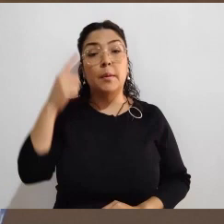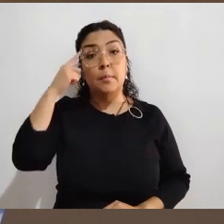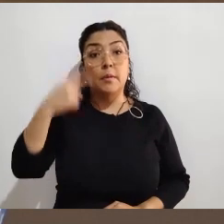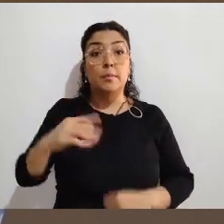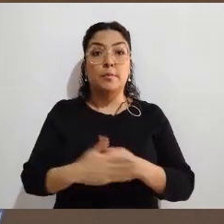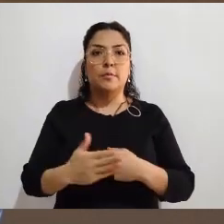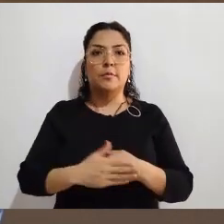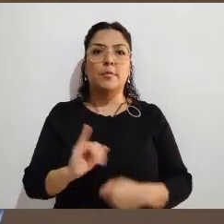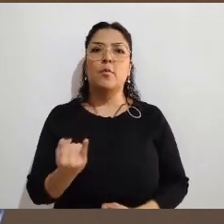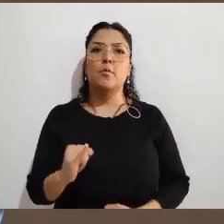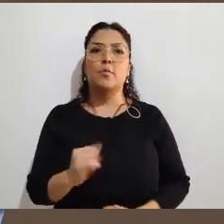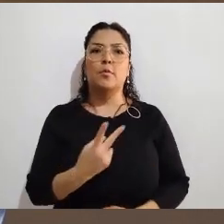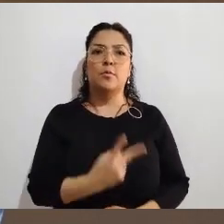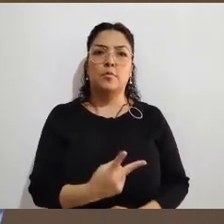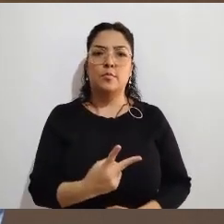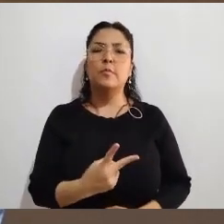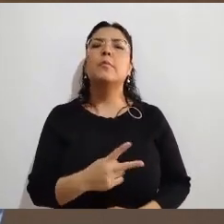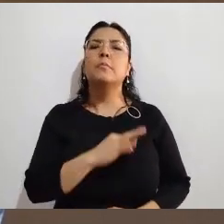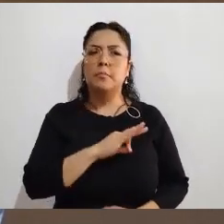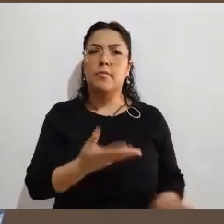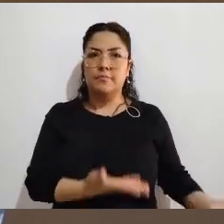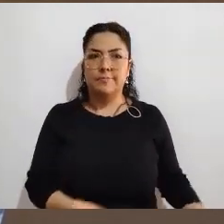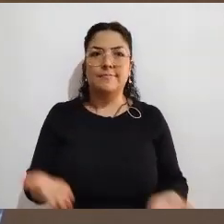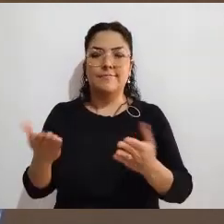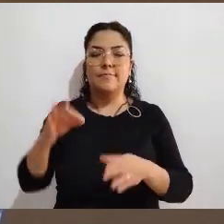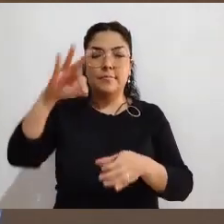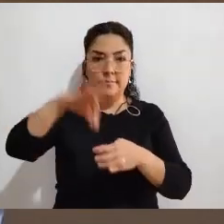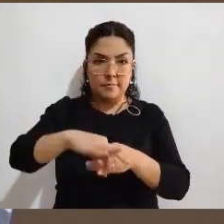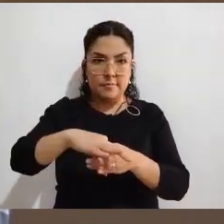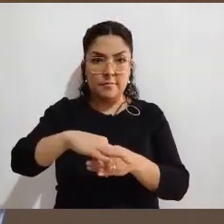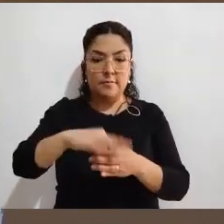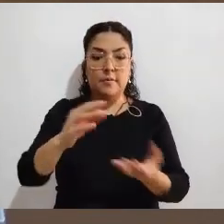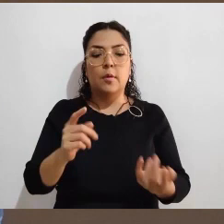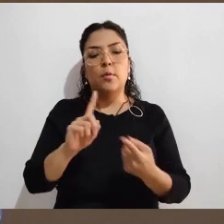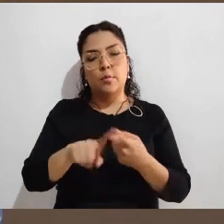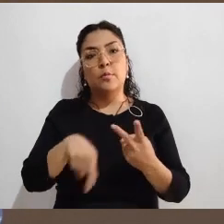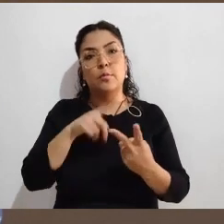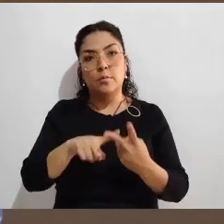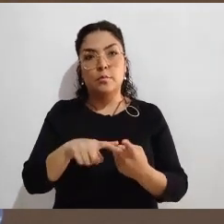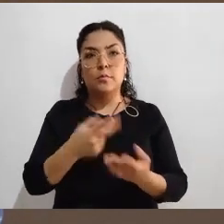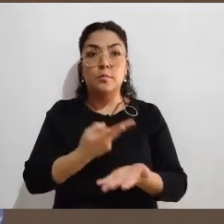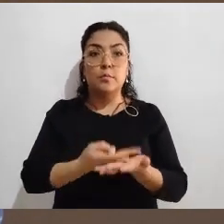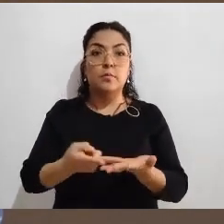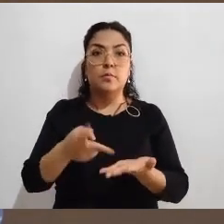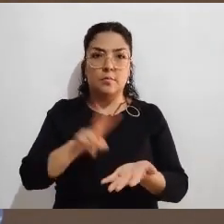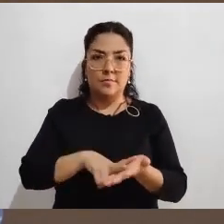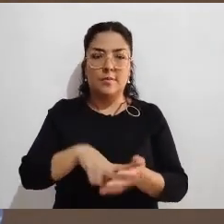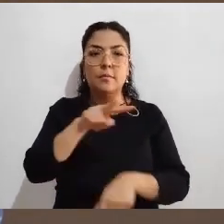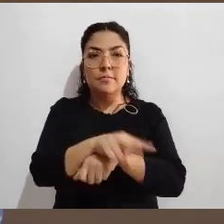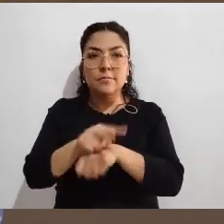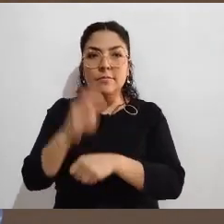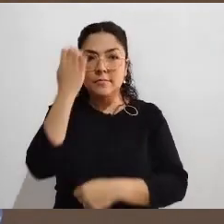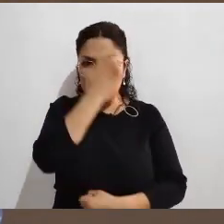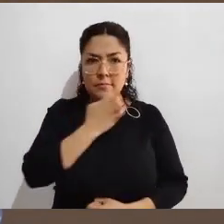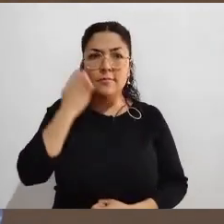para el domingo 2 de junio poder, además de ejercer su derecho al voto, poder hacer observación electoral. ¿Ese curso puede ser en